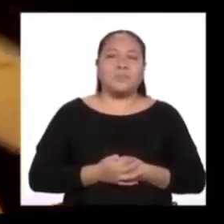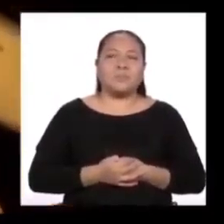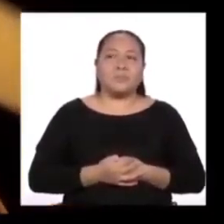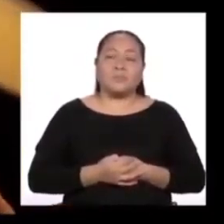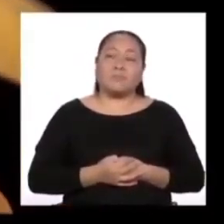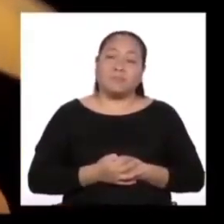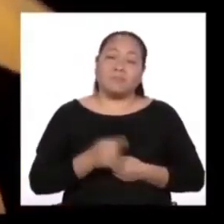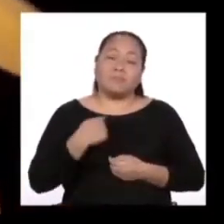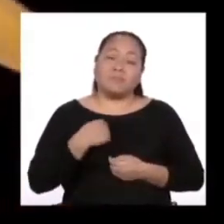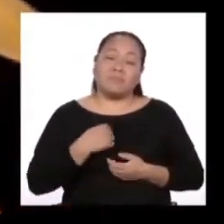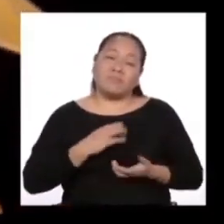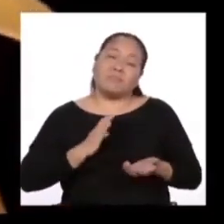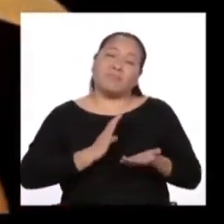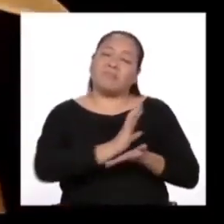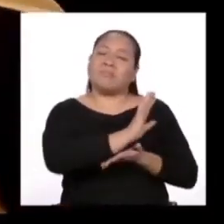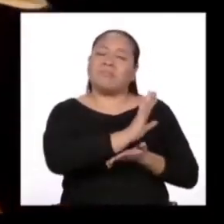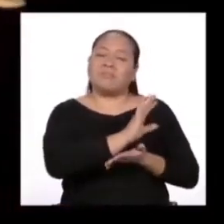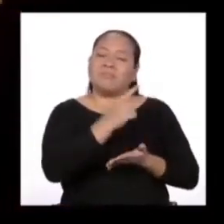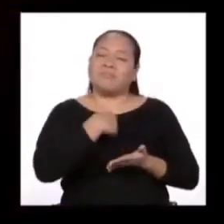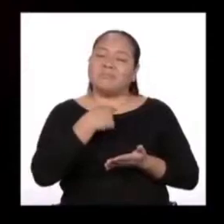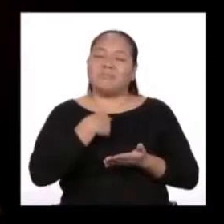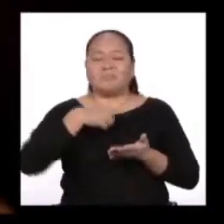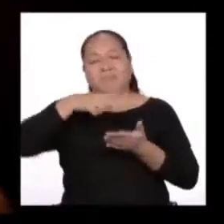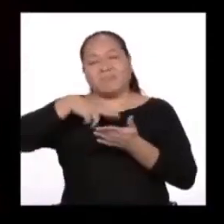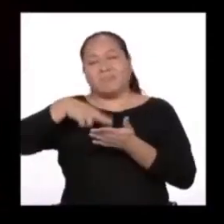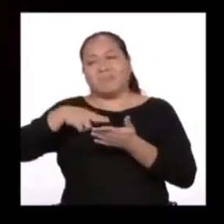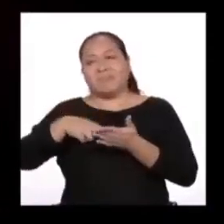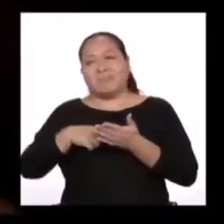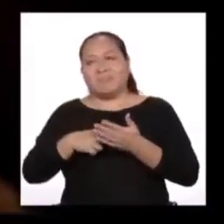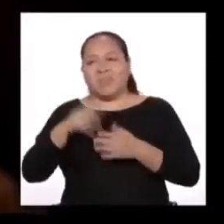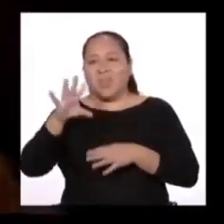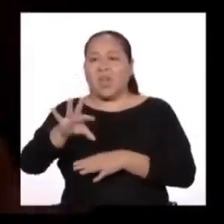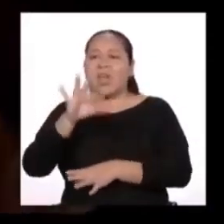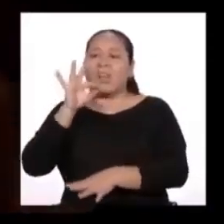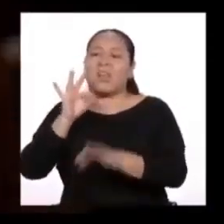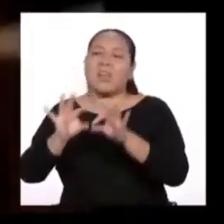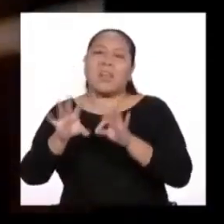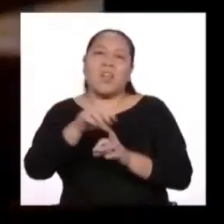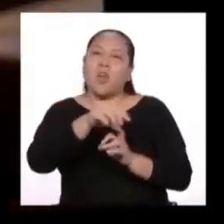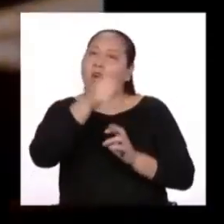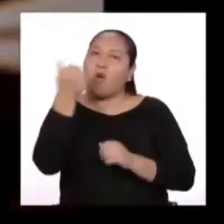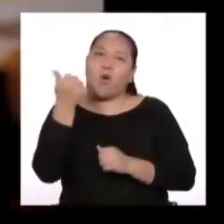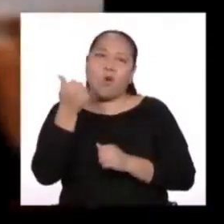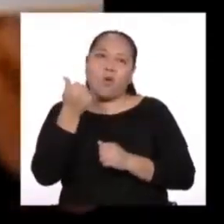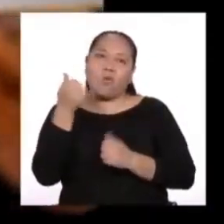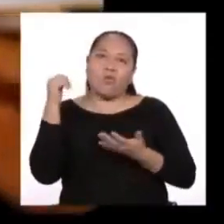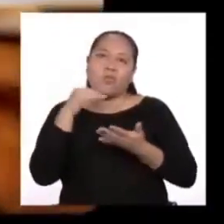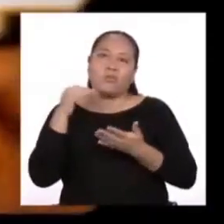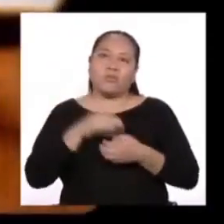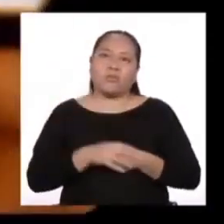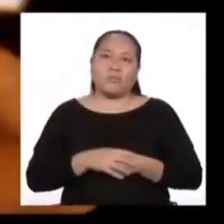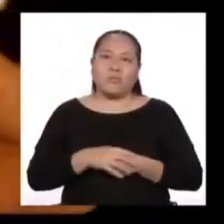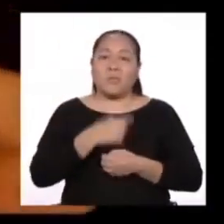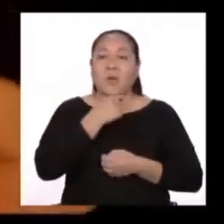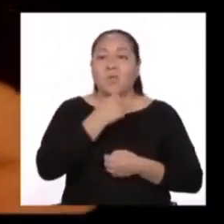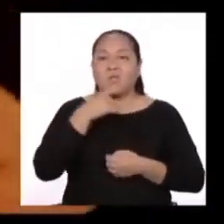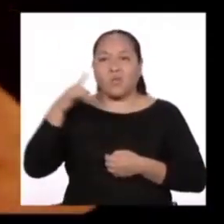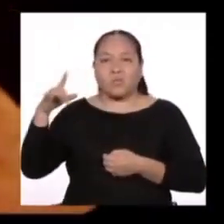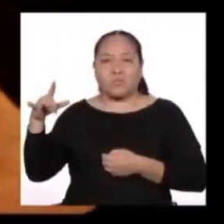Así fue como abandoné una magnífica carrera de pintor y tuve pues que elegir otro oficio. Pilotear aviones.